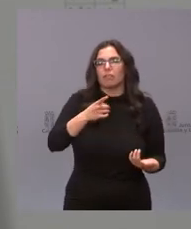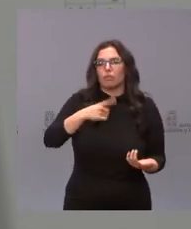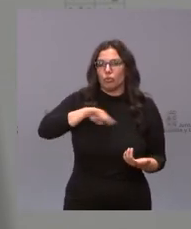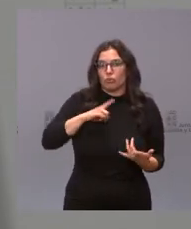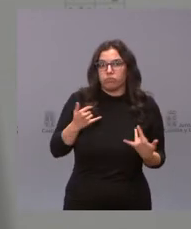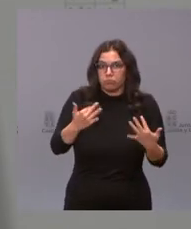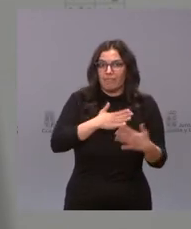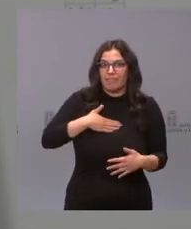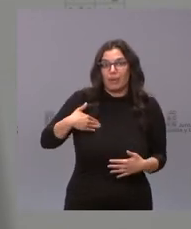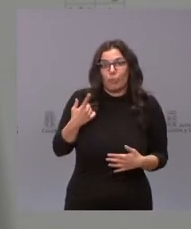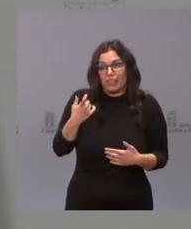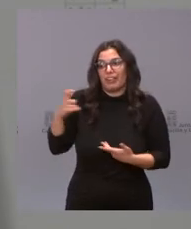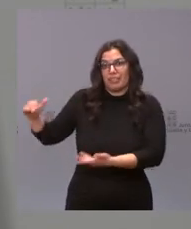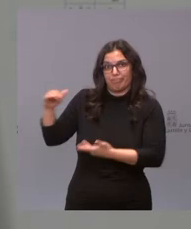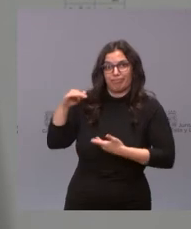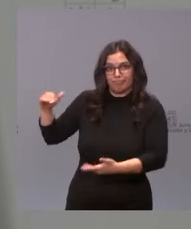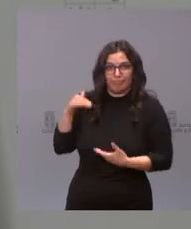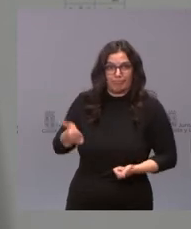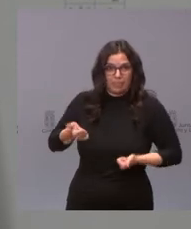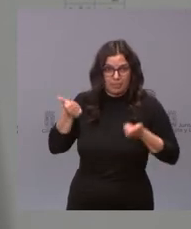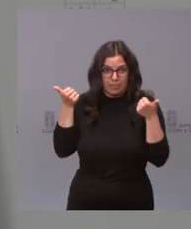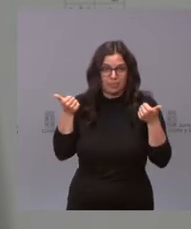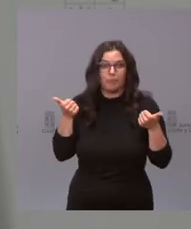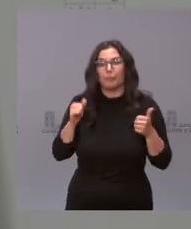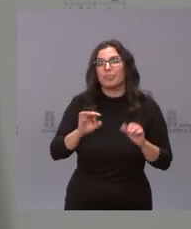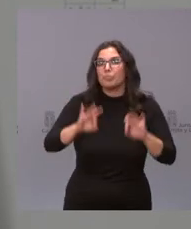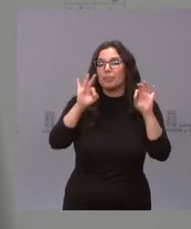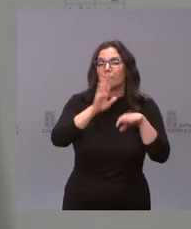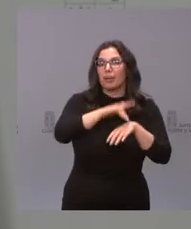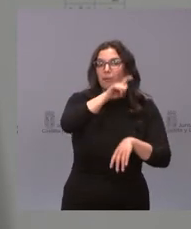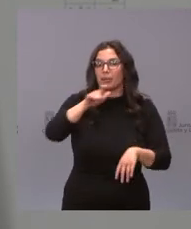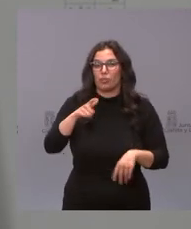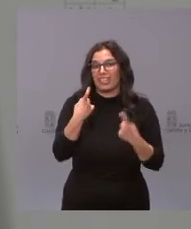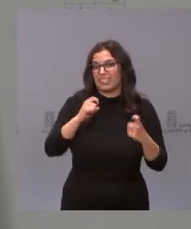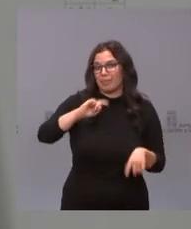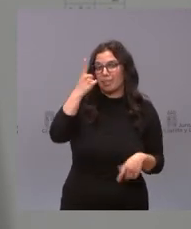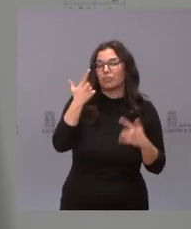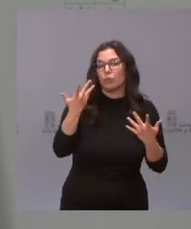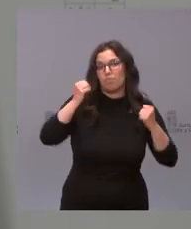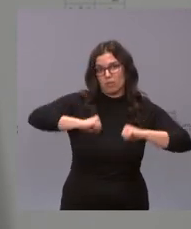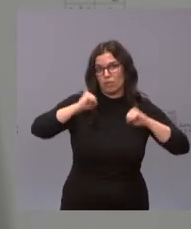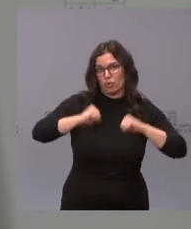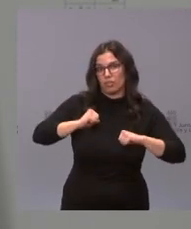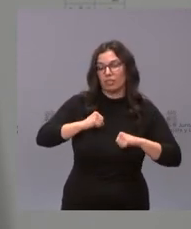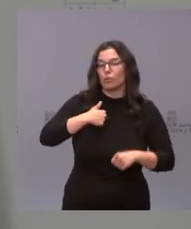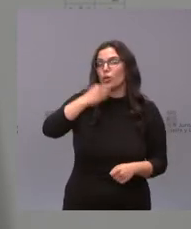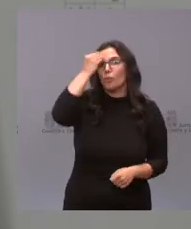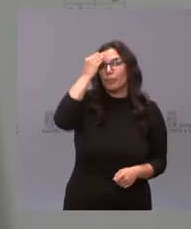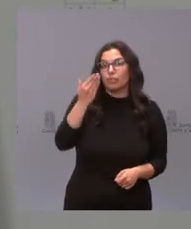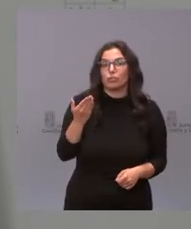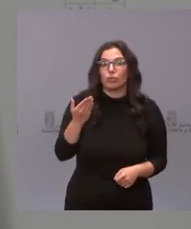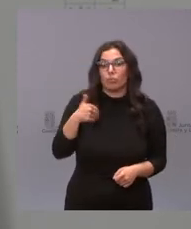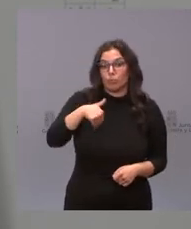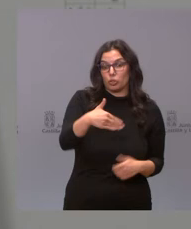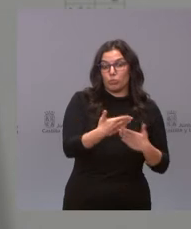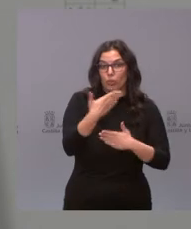necesitamos más vacunas y sobre todo para la población que más lo necesita que son las personas mayores pero yo creo que en